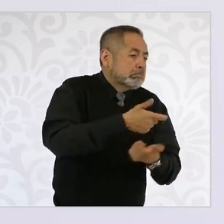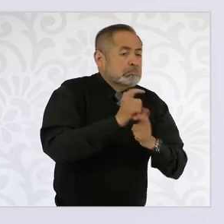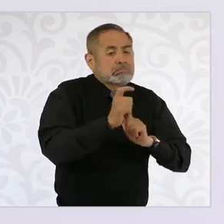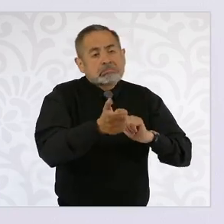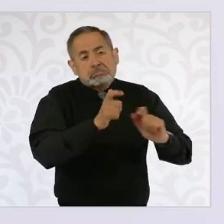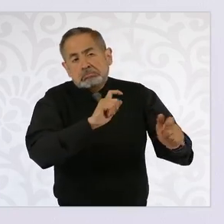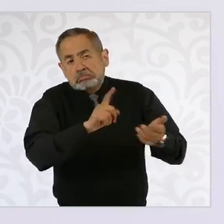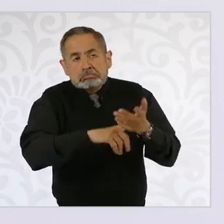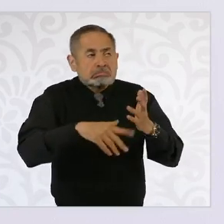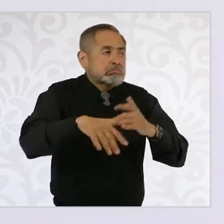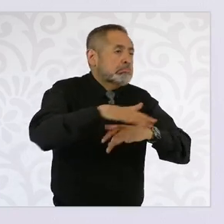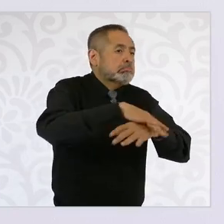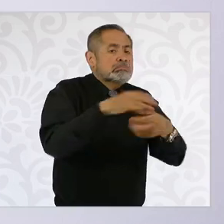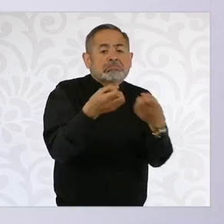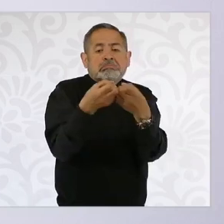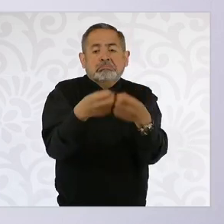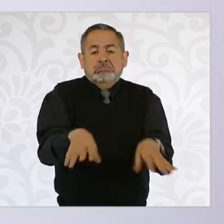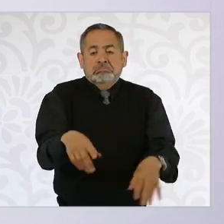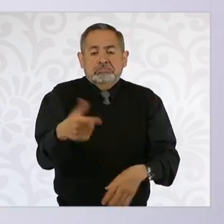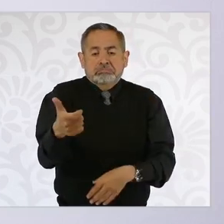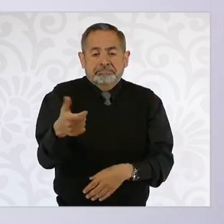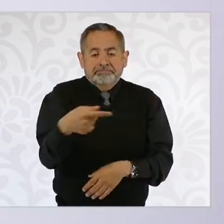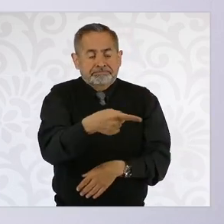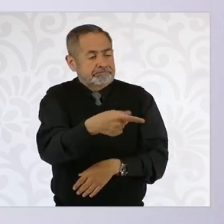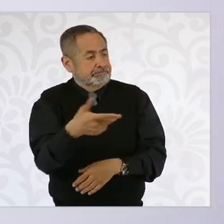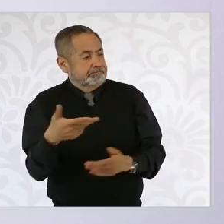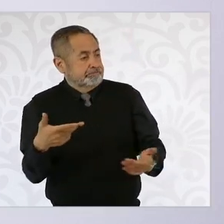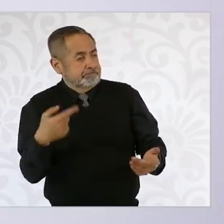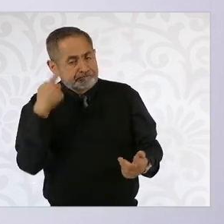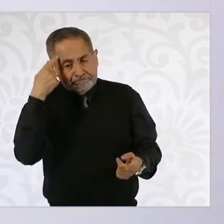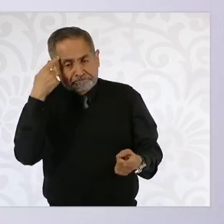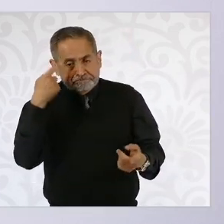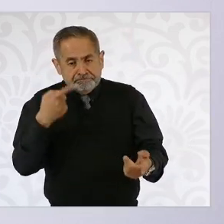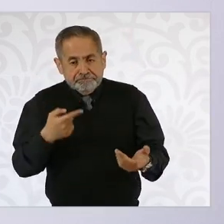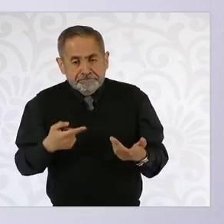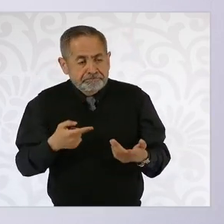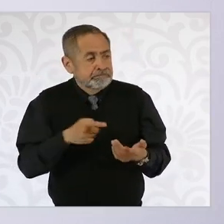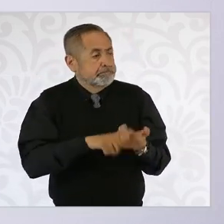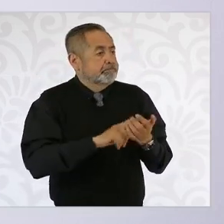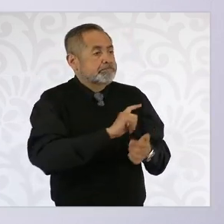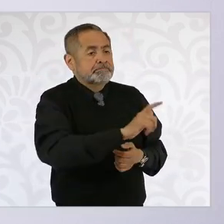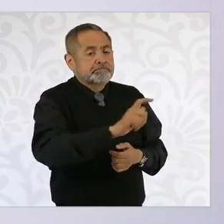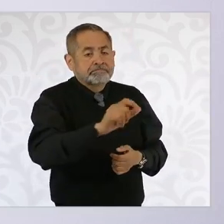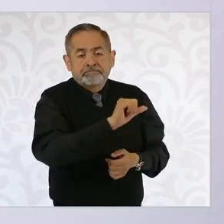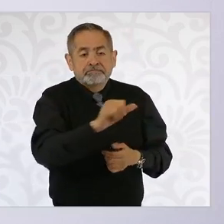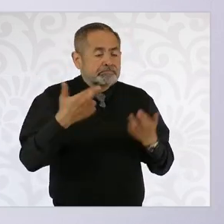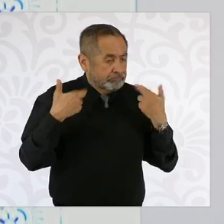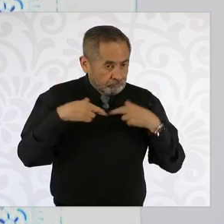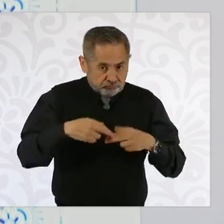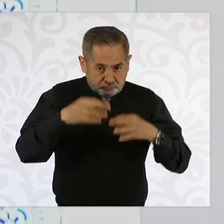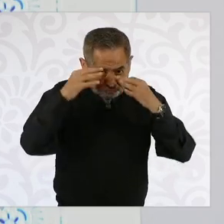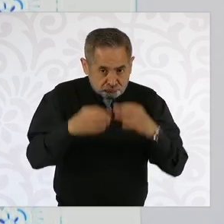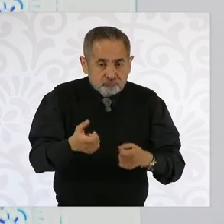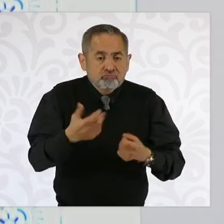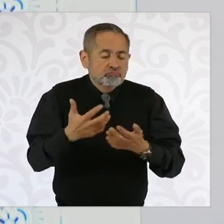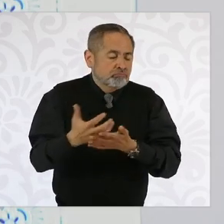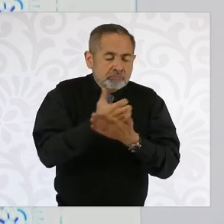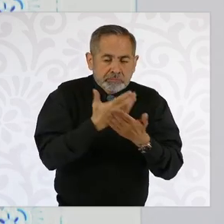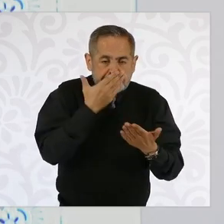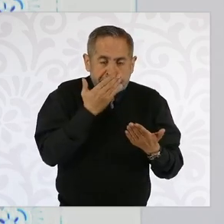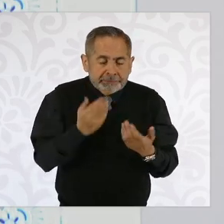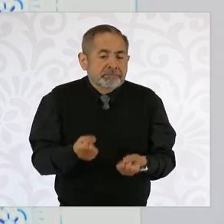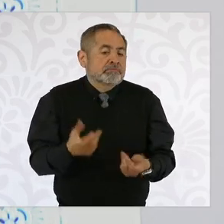directamente a los profesores? ¿Cuánto